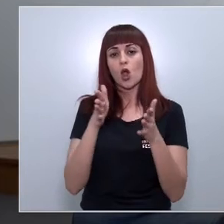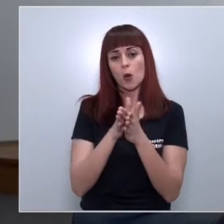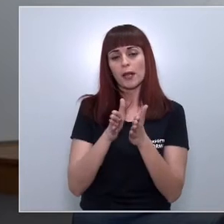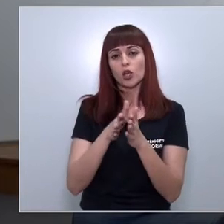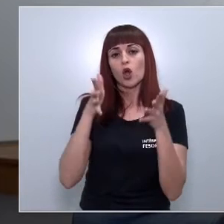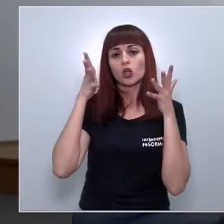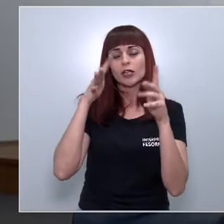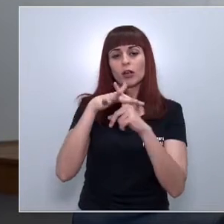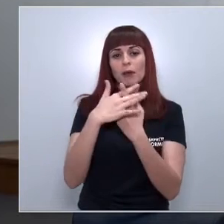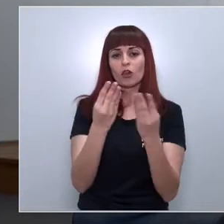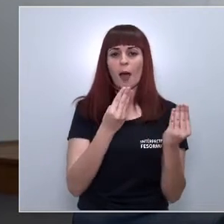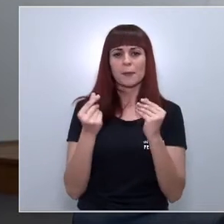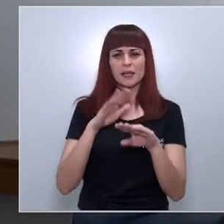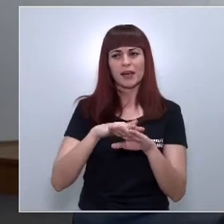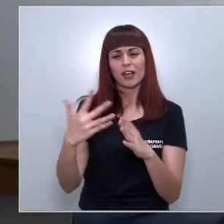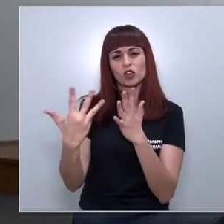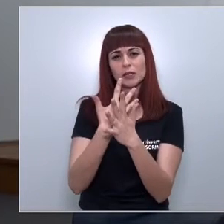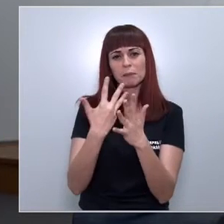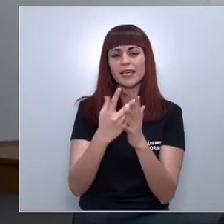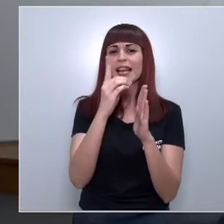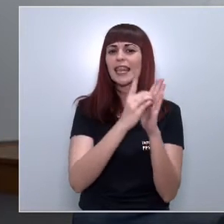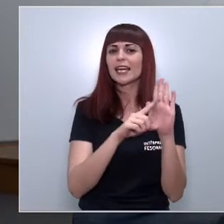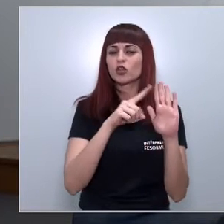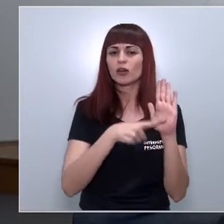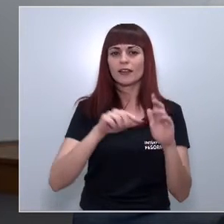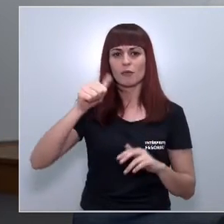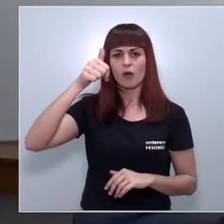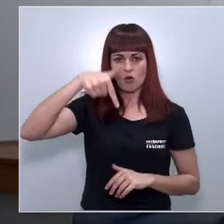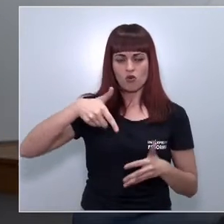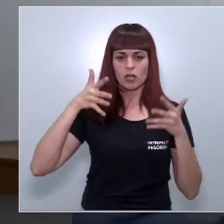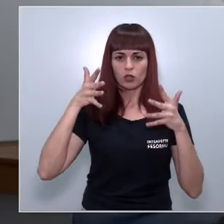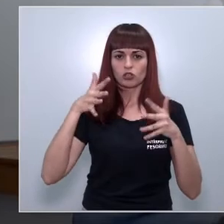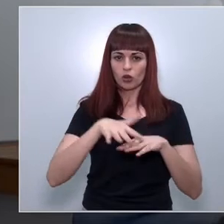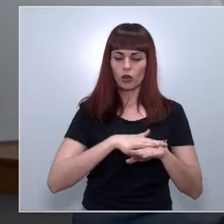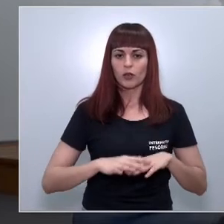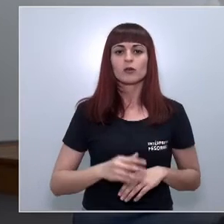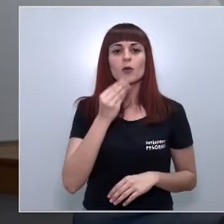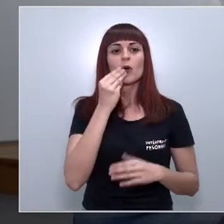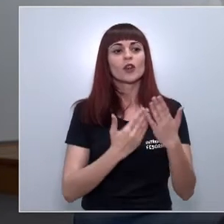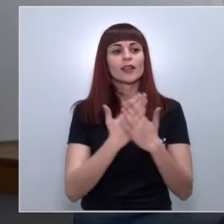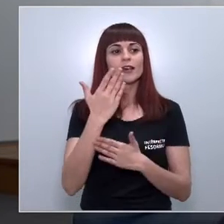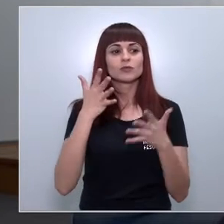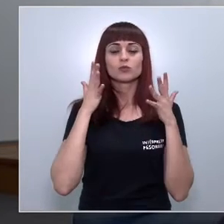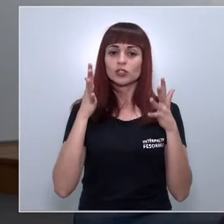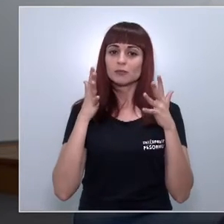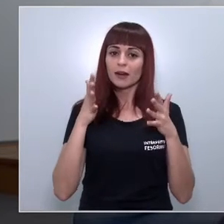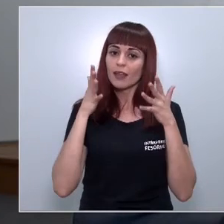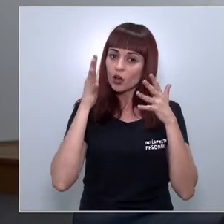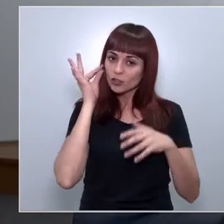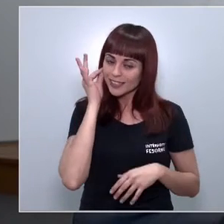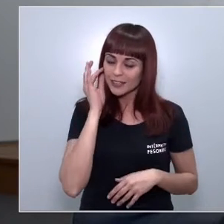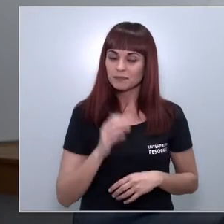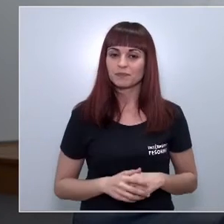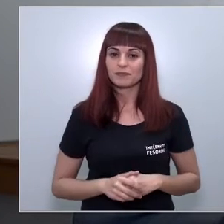para que nos explique el contenido de este decreto ley aprobado hoy en Consejo de Gobierno. Buenos días. Muchísimas gracias, consejera.